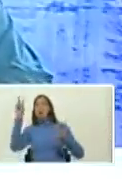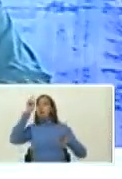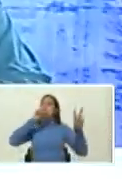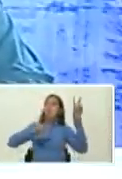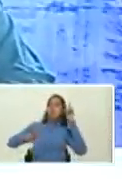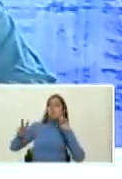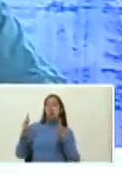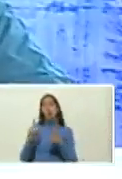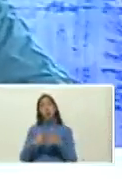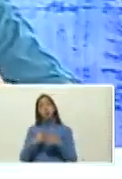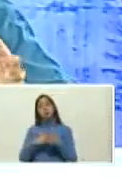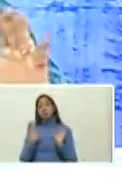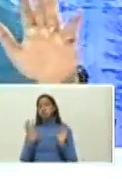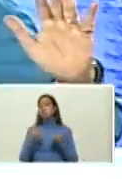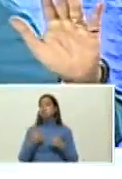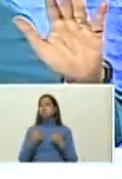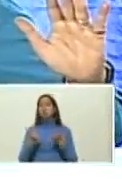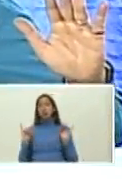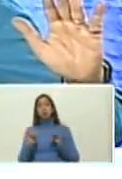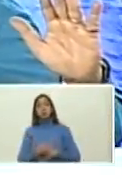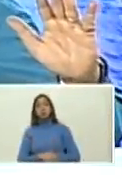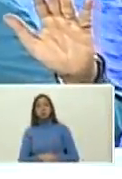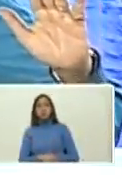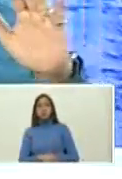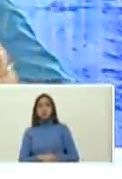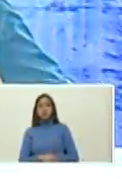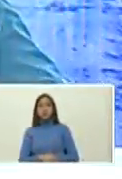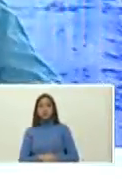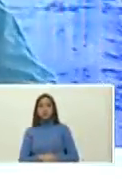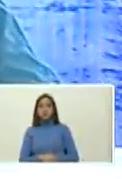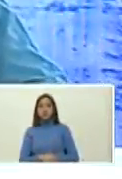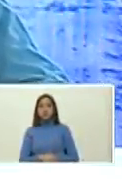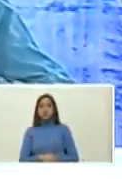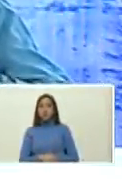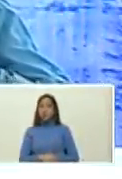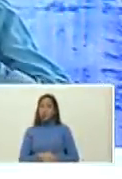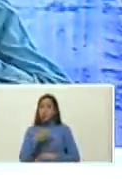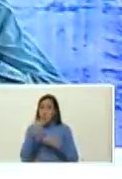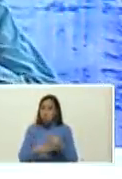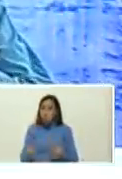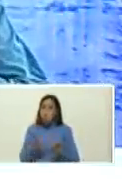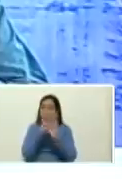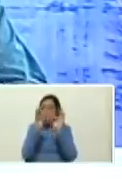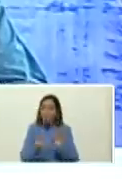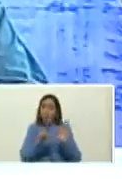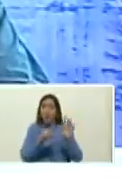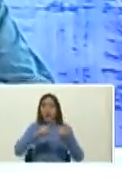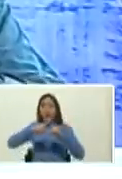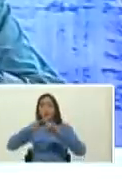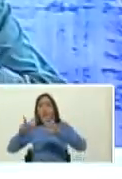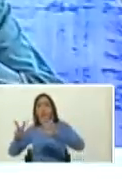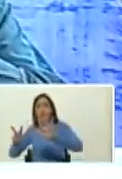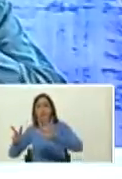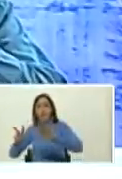conciencia no la asumía y después construimos el método 7 más 7